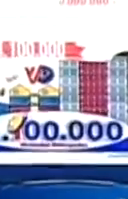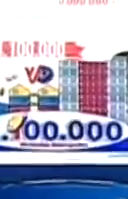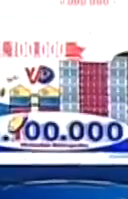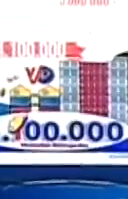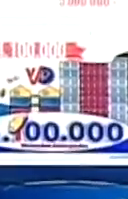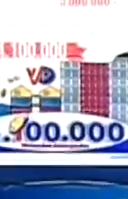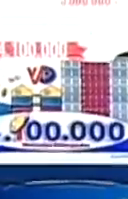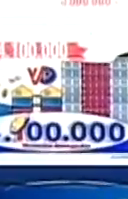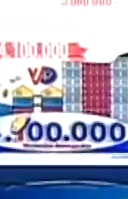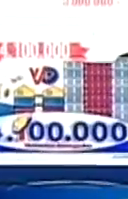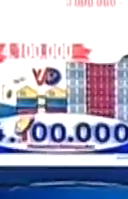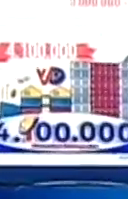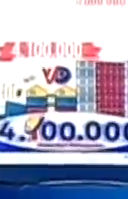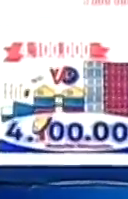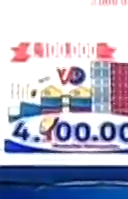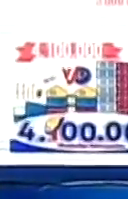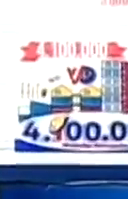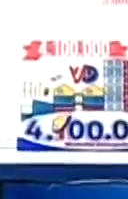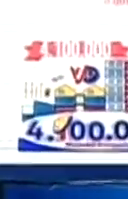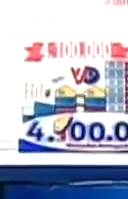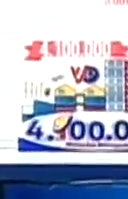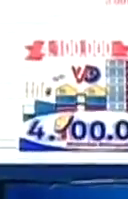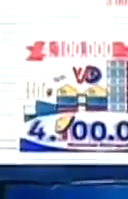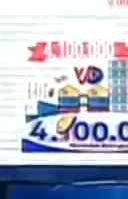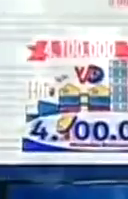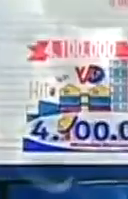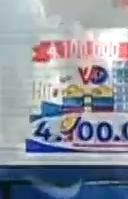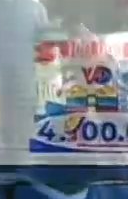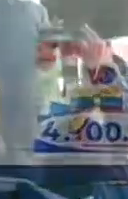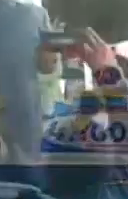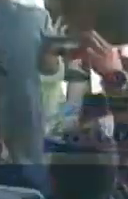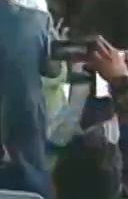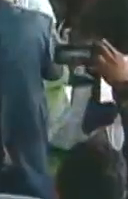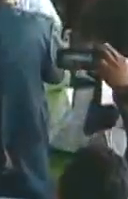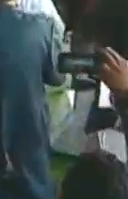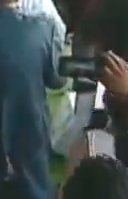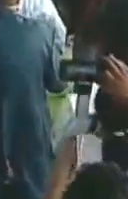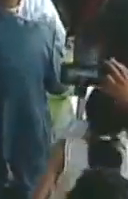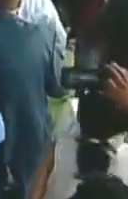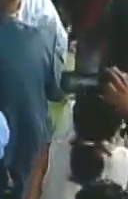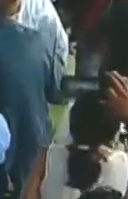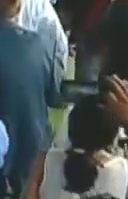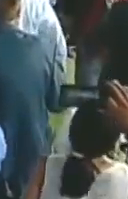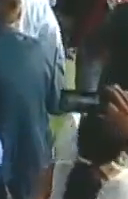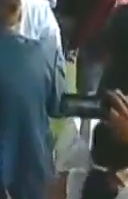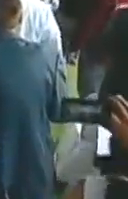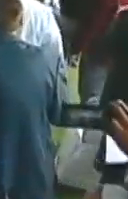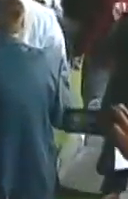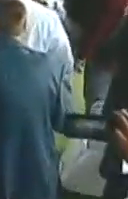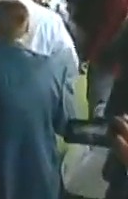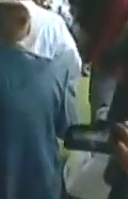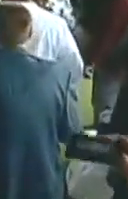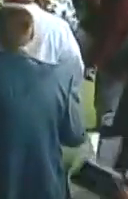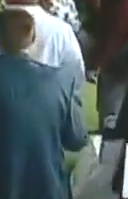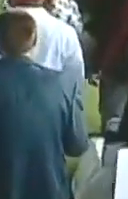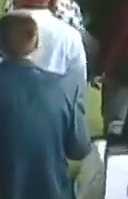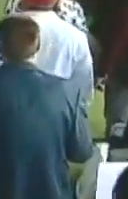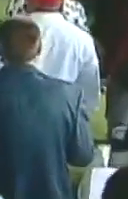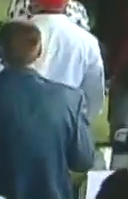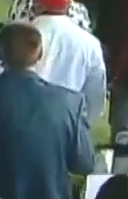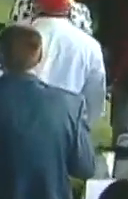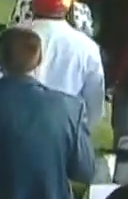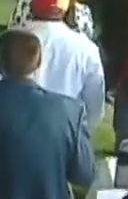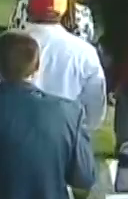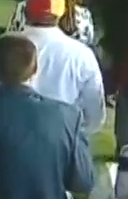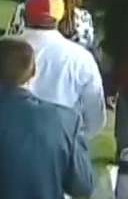sido ya elaboradas más de 7.000 viviendas en todo el territorio nacional. Específicamente este urbanismo es el el